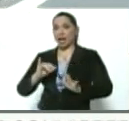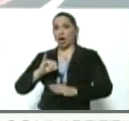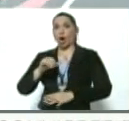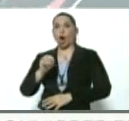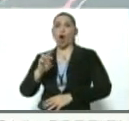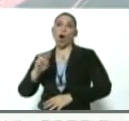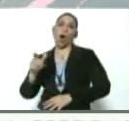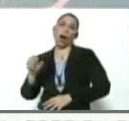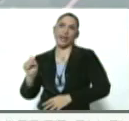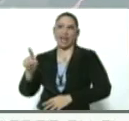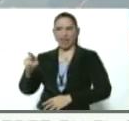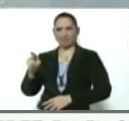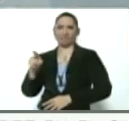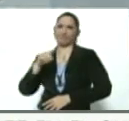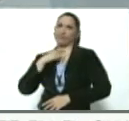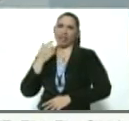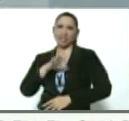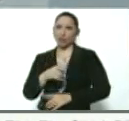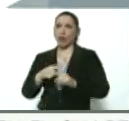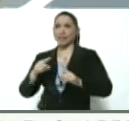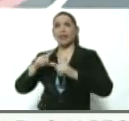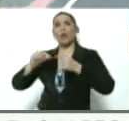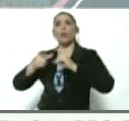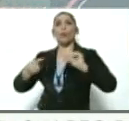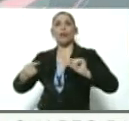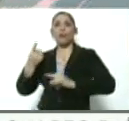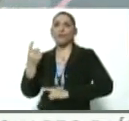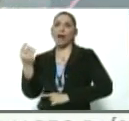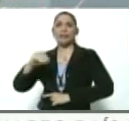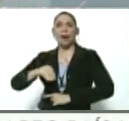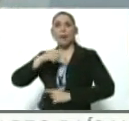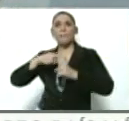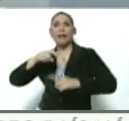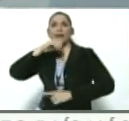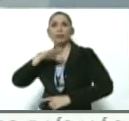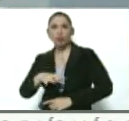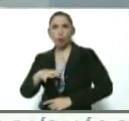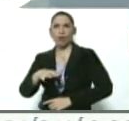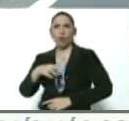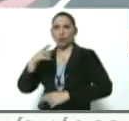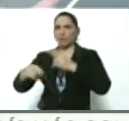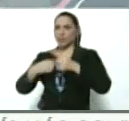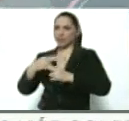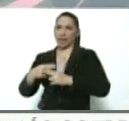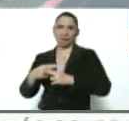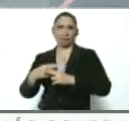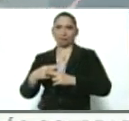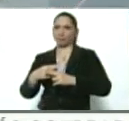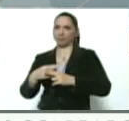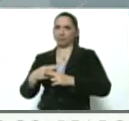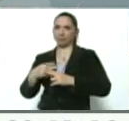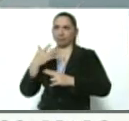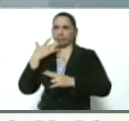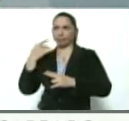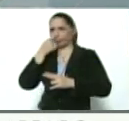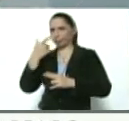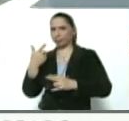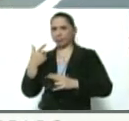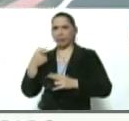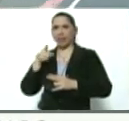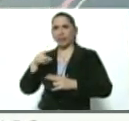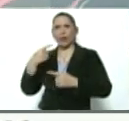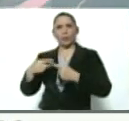era el cuento que le faltaba para su historia universal de la infamia, Julio. Es una cosa que si no fuera tan trágica